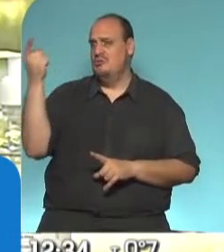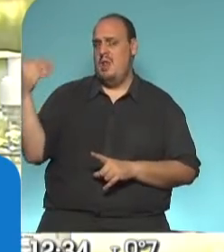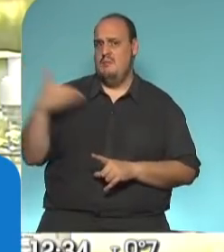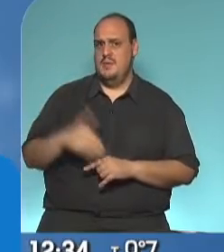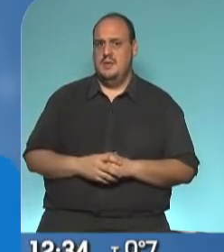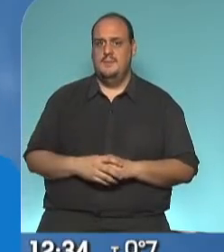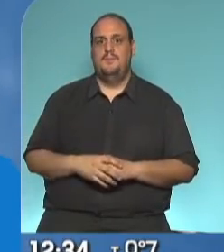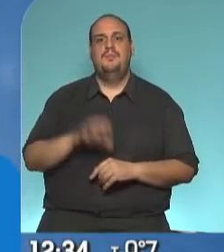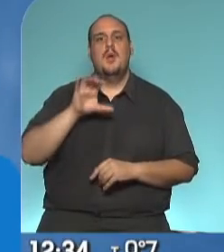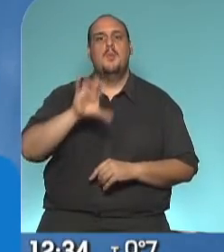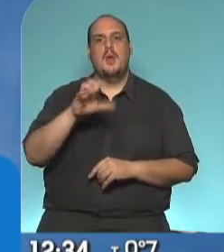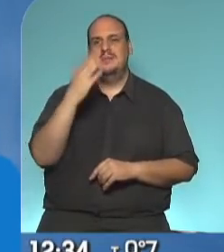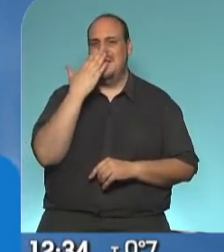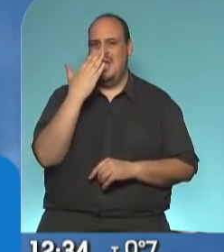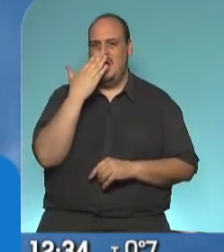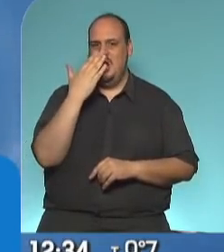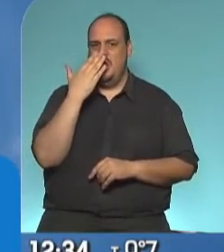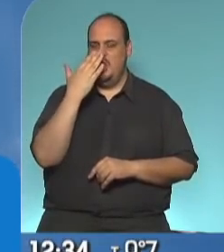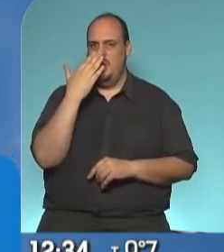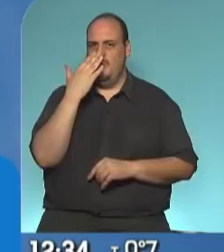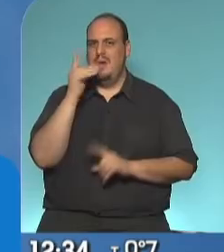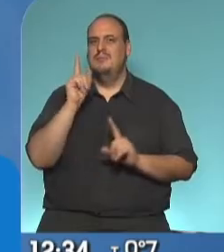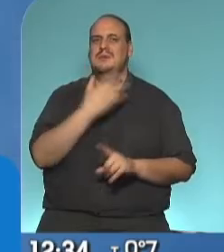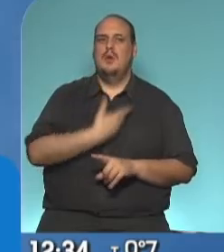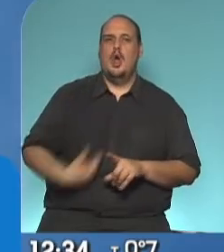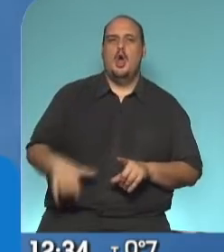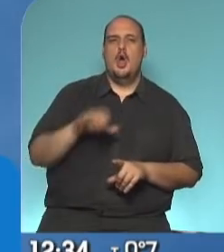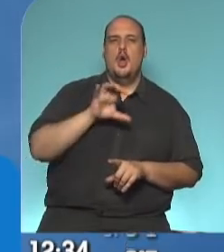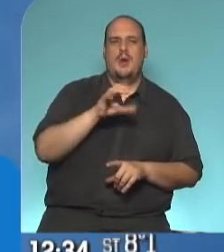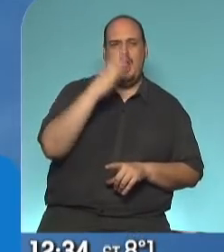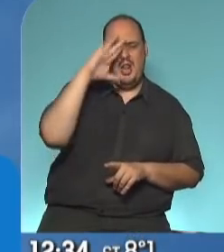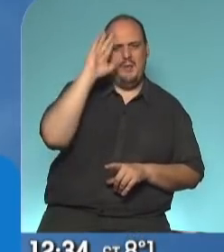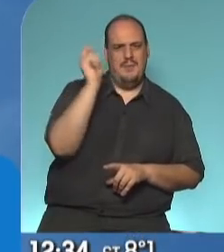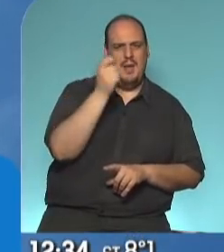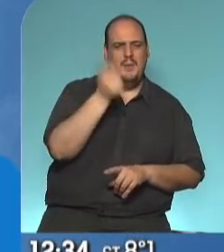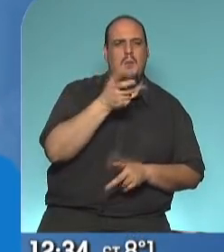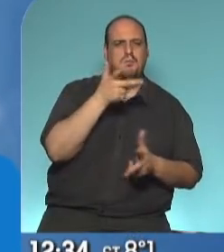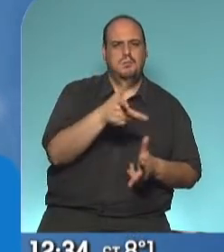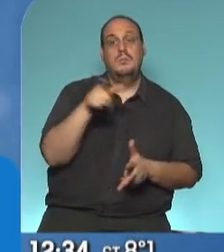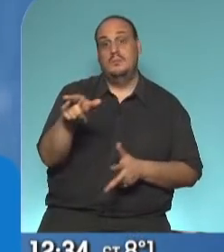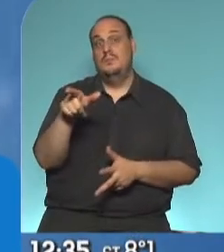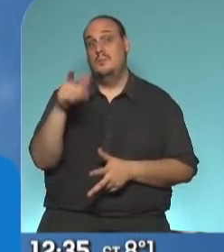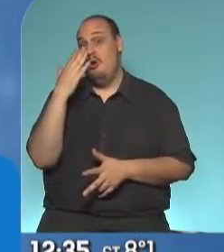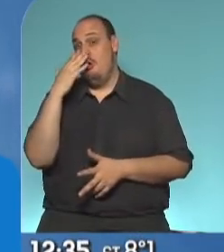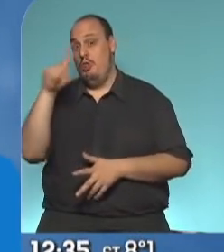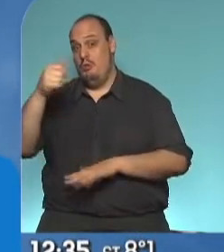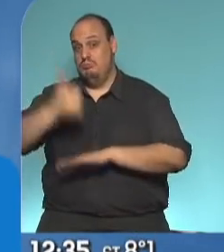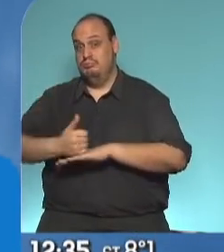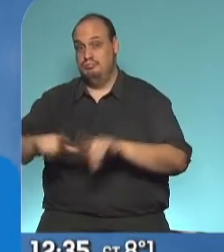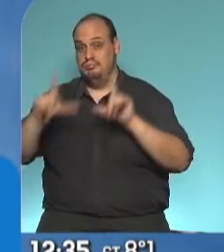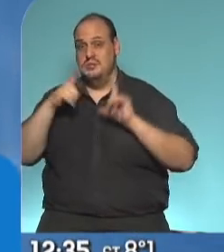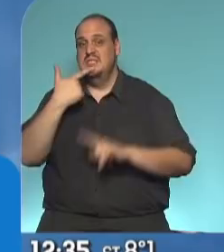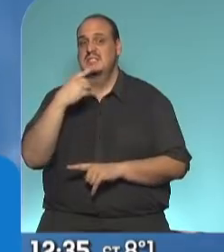Córdoba, recién lo mencionaba el Gobernador de La Pampa, en la provincia de Córdoba está el Gobernador Juan